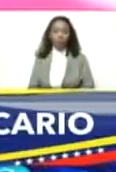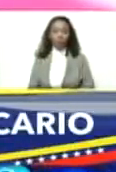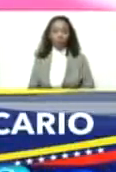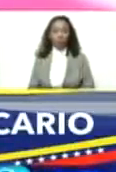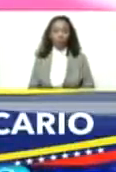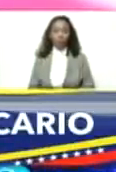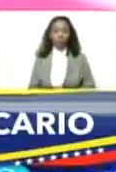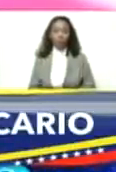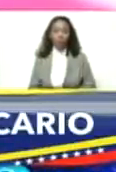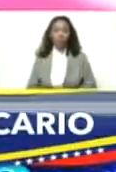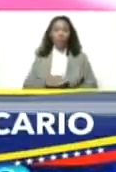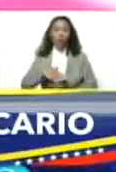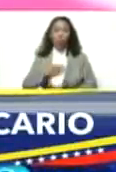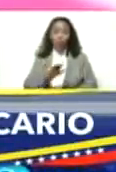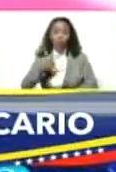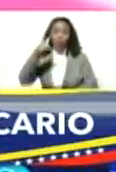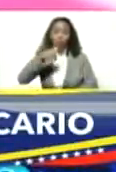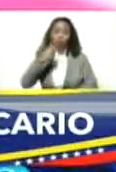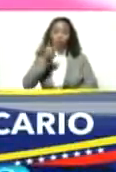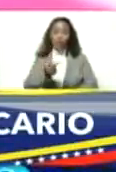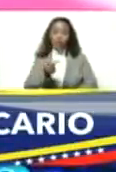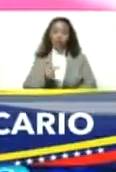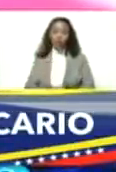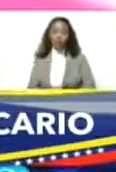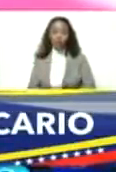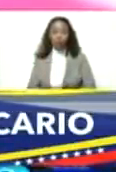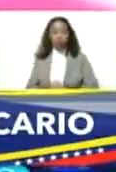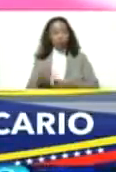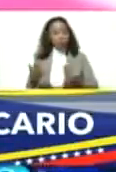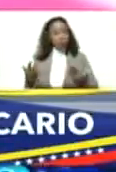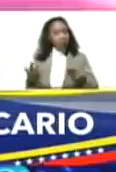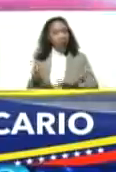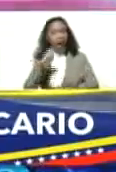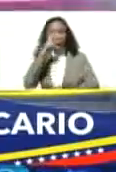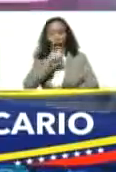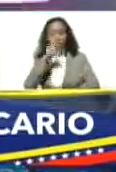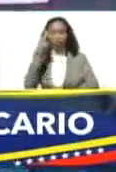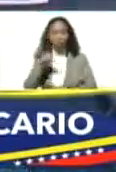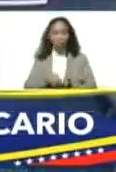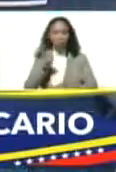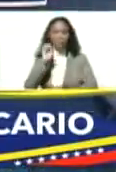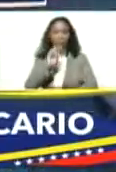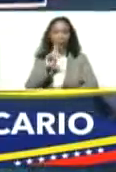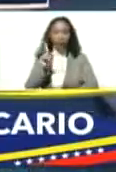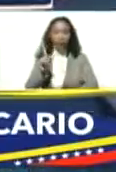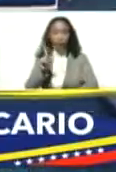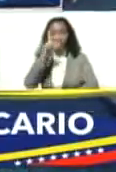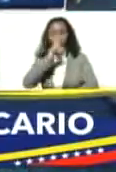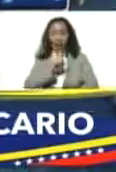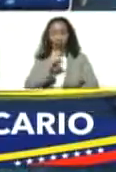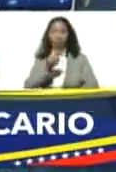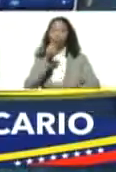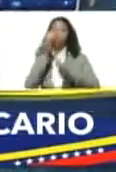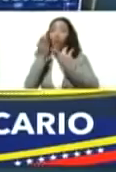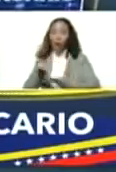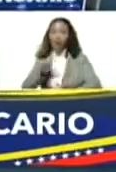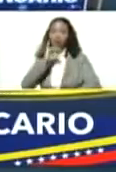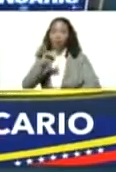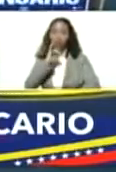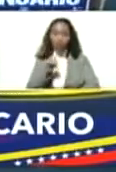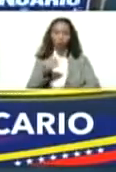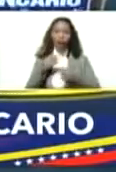Y podemos hoy decir que el año 2021 fue un año de buenas noticias